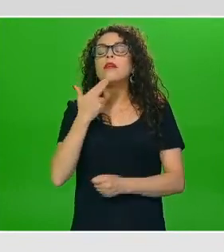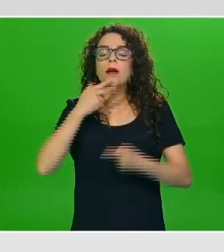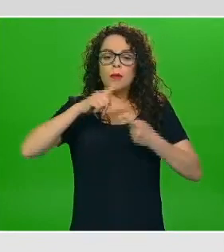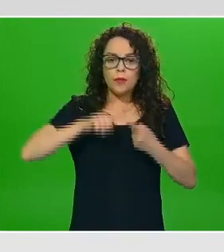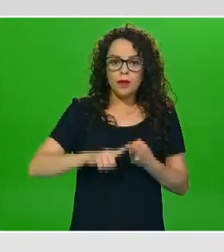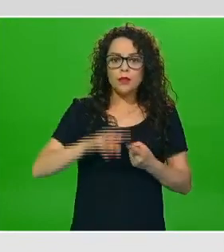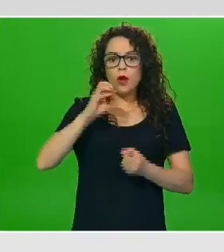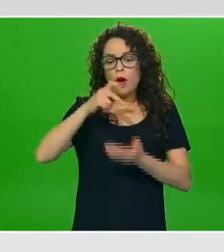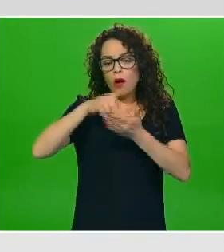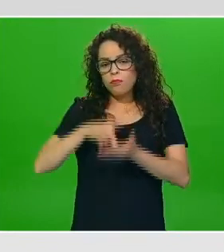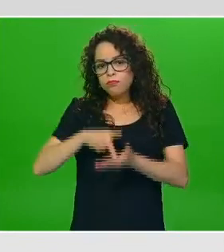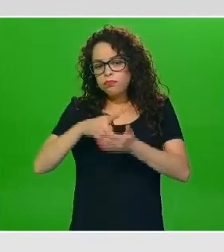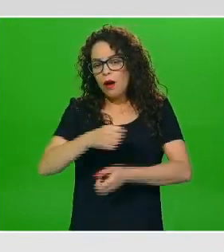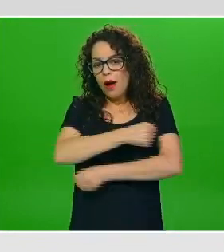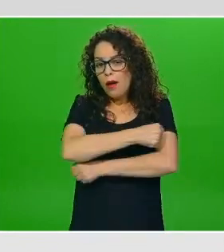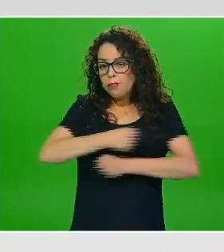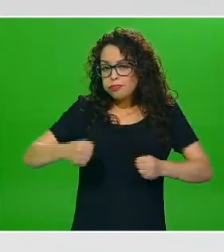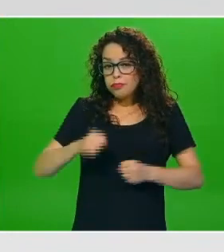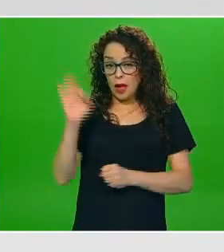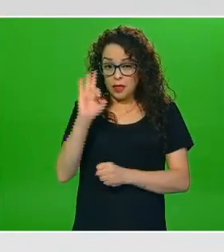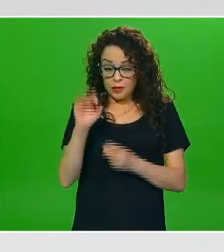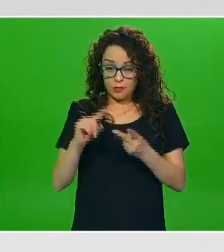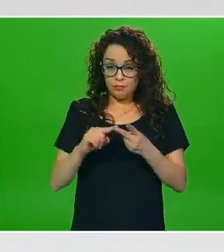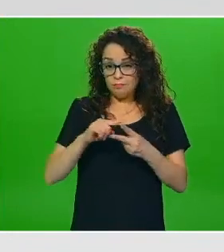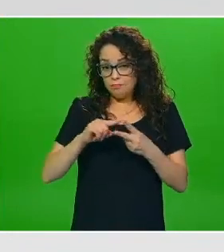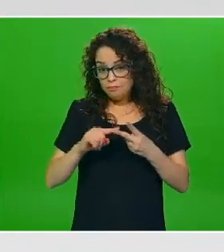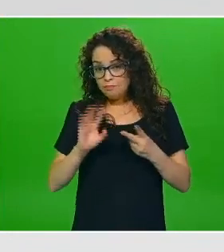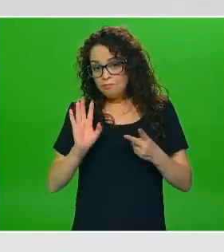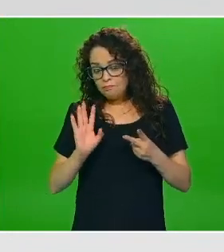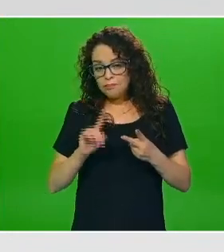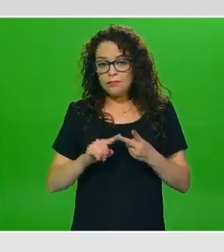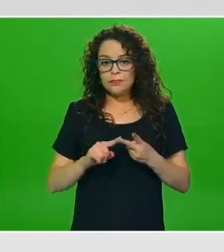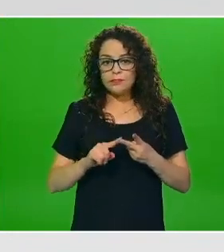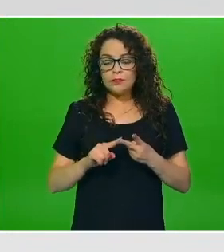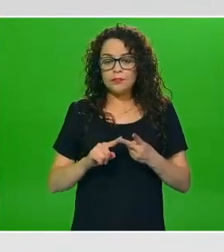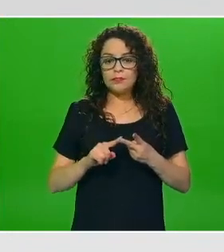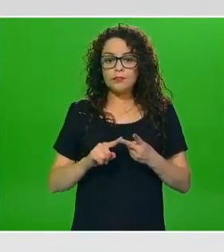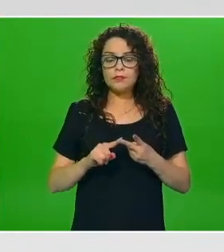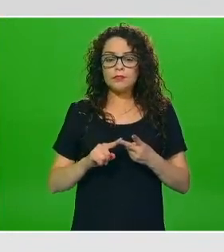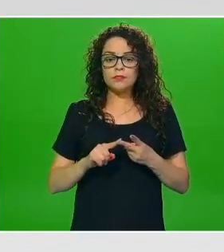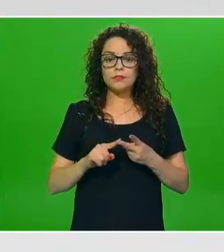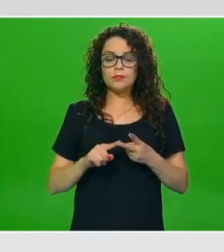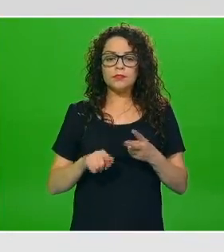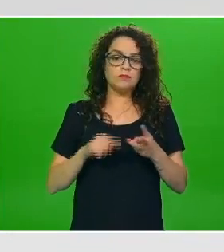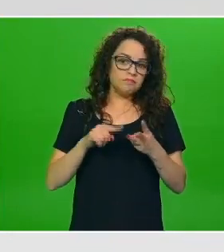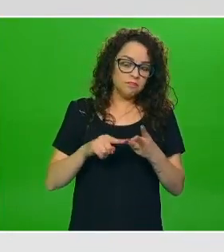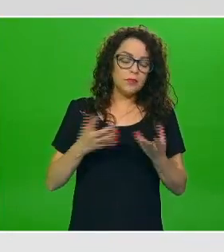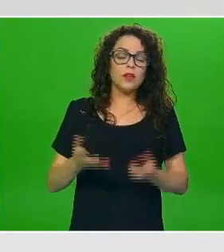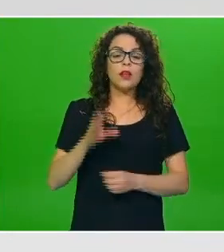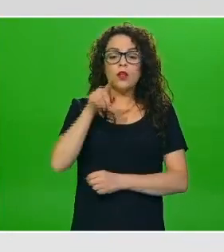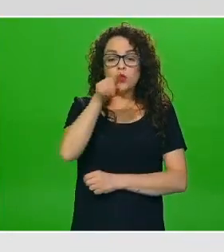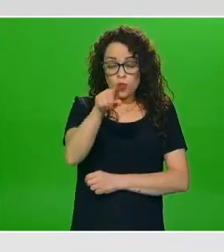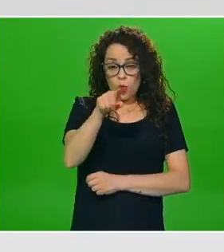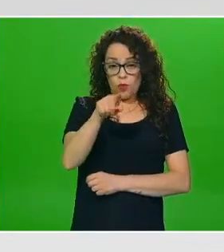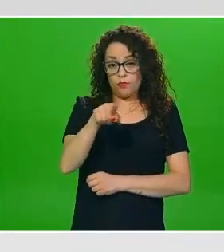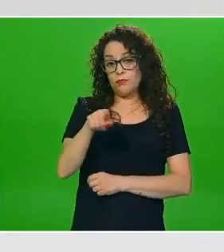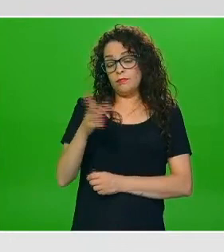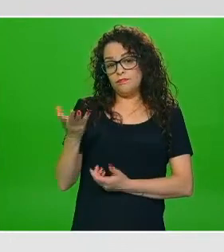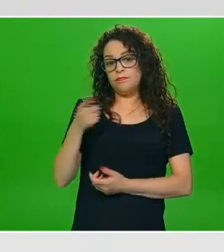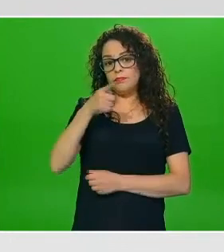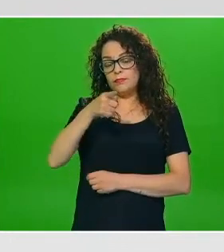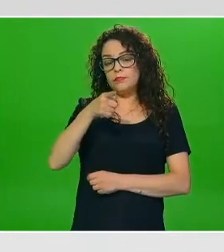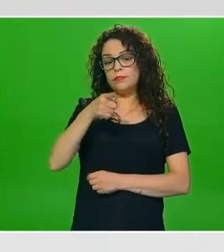sobrepeso obesidad y finalmente como experta ¿cuáles son sus recomendaciones